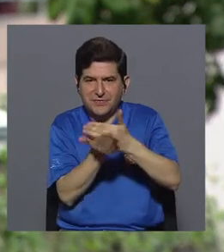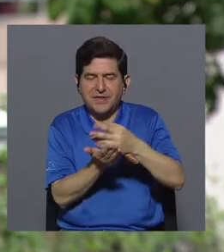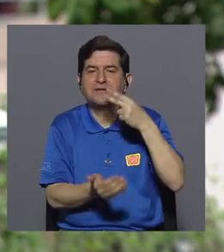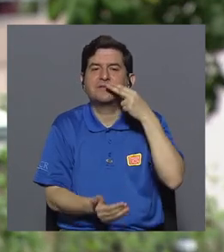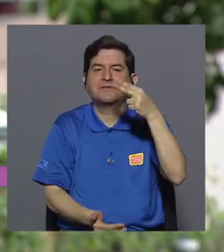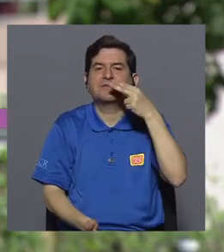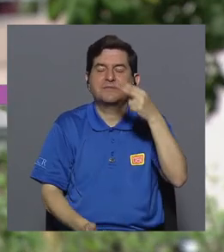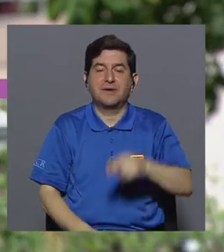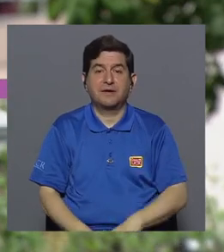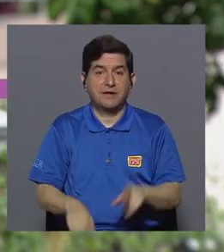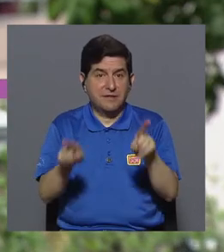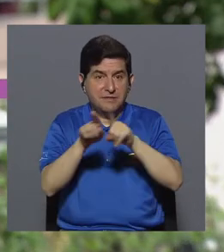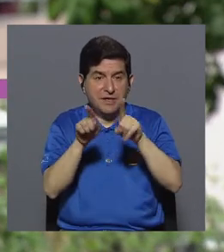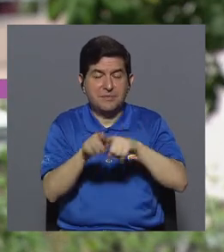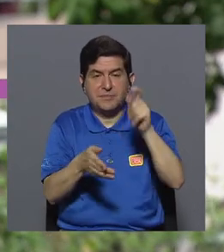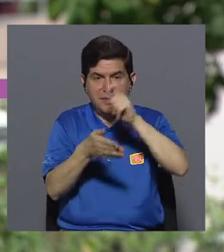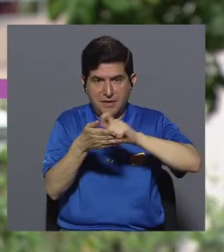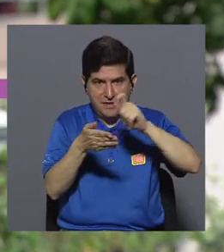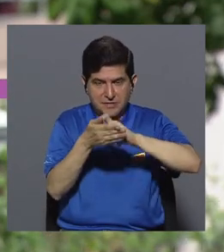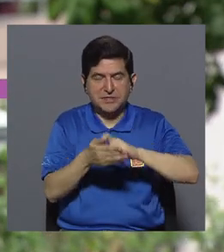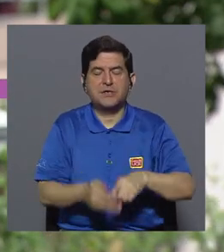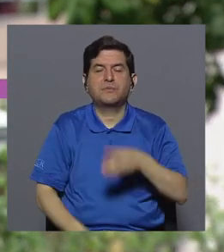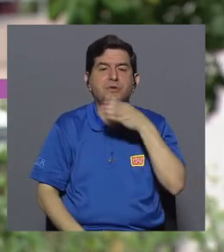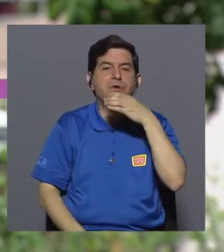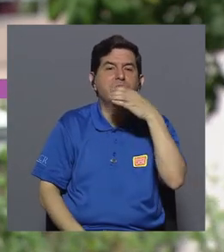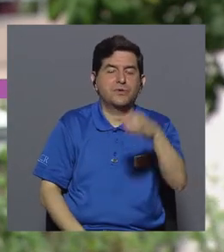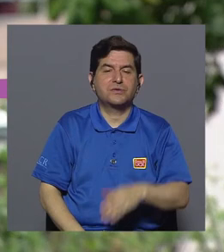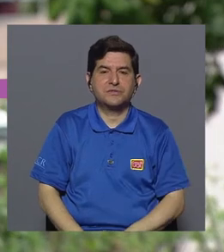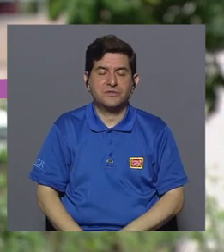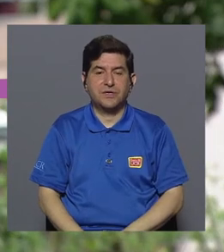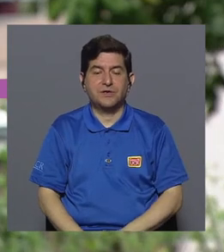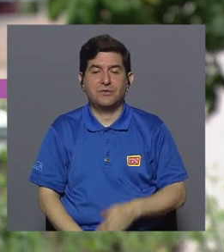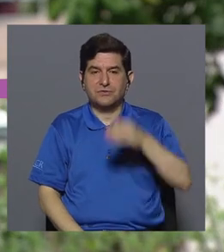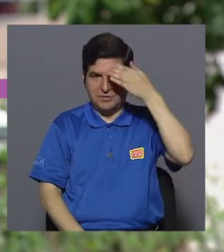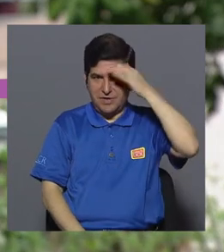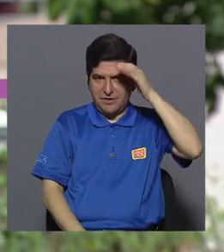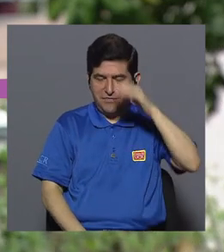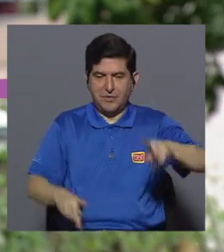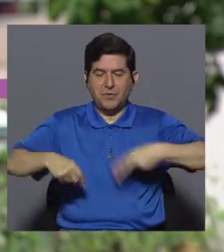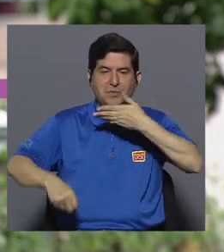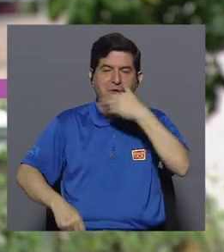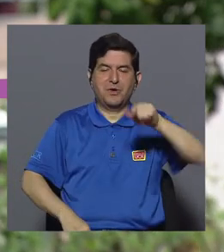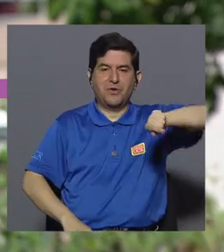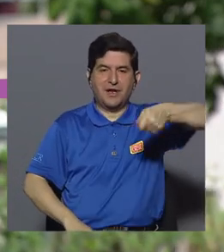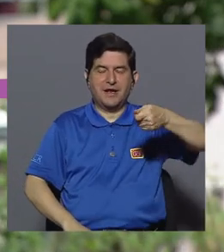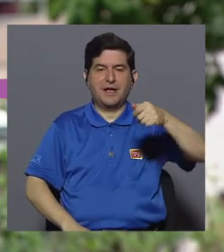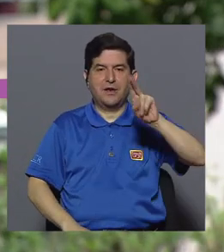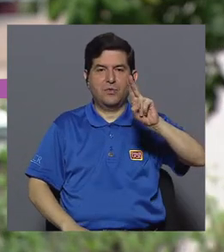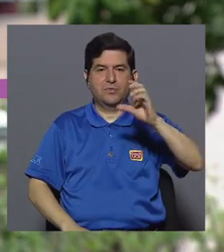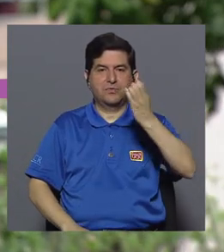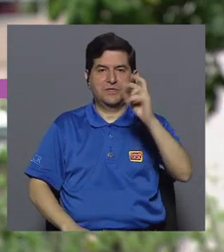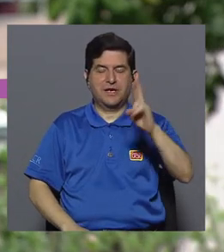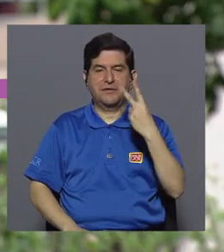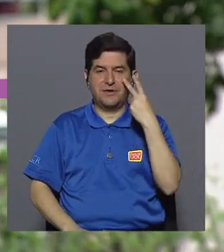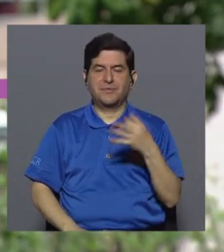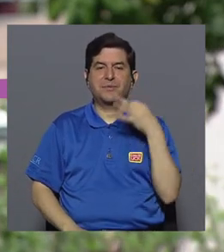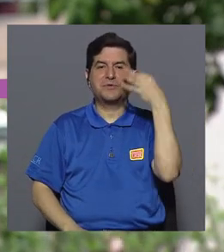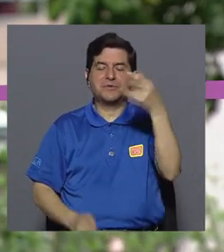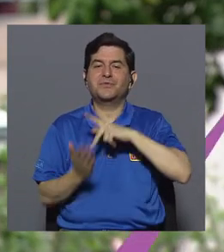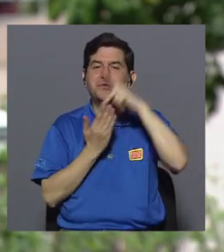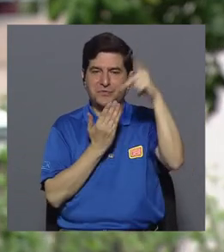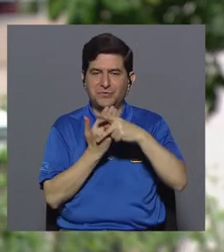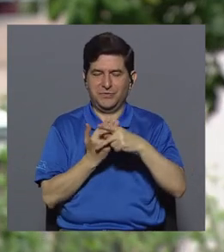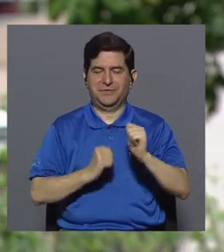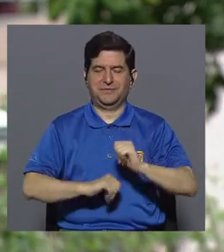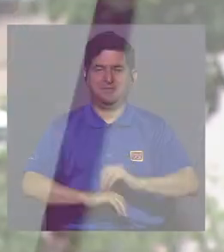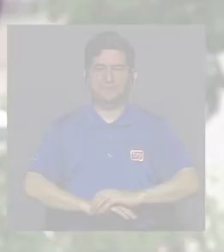cesación de fumado. Además puede escribirnos sus sugerencias a nuestro Facebook Vivir Mejor Canal UCR. Nos vemos en una